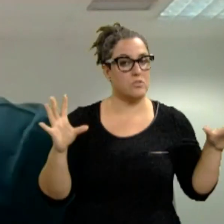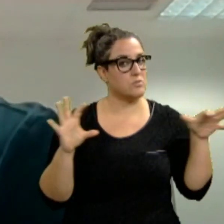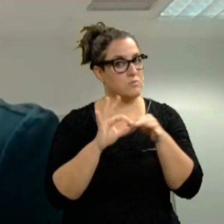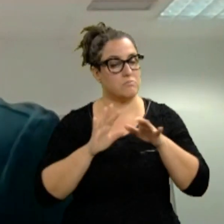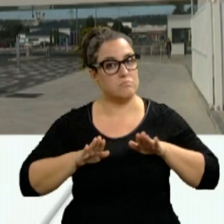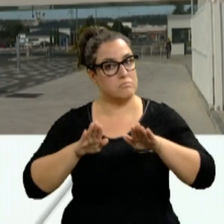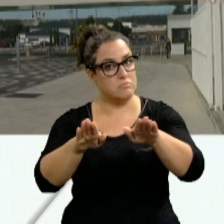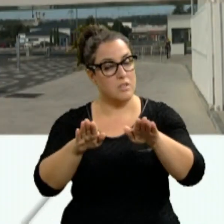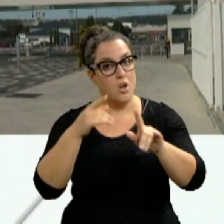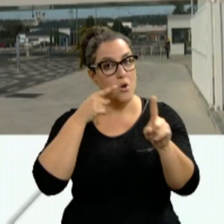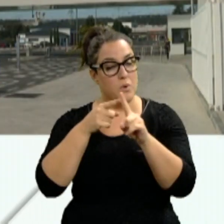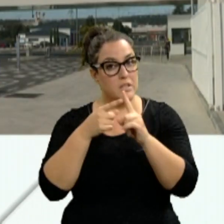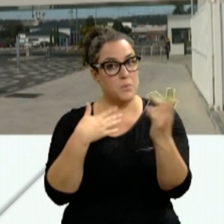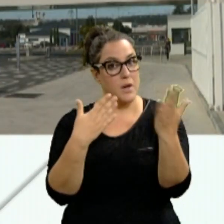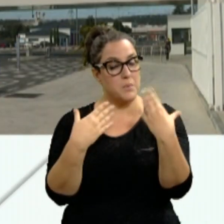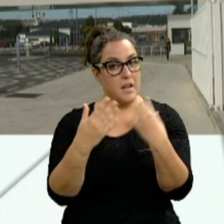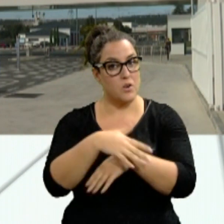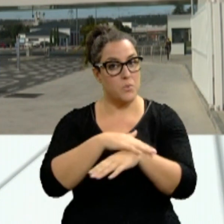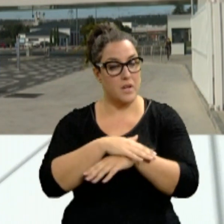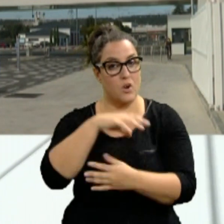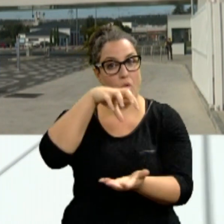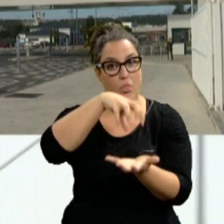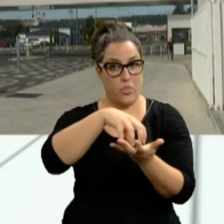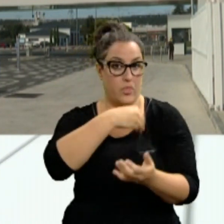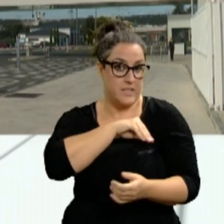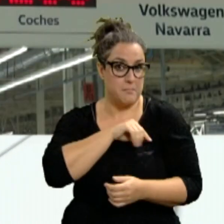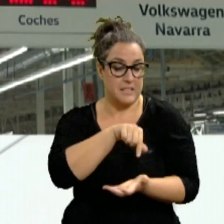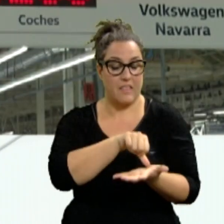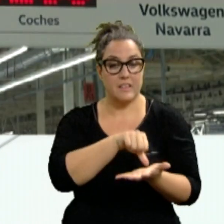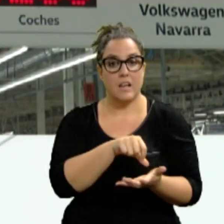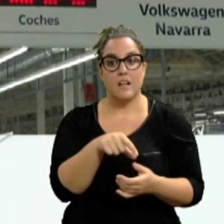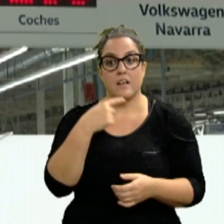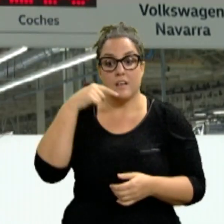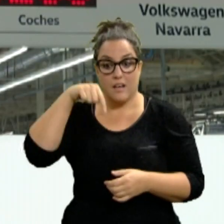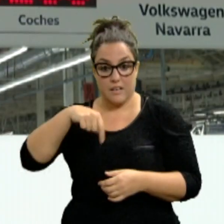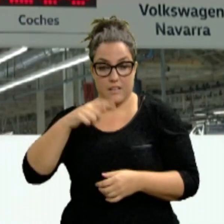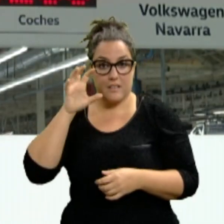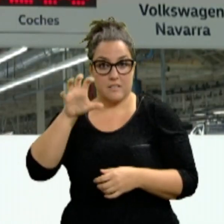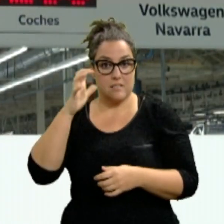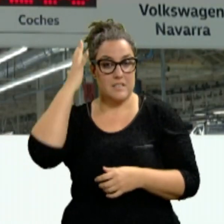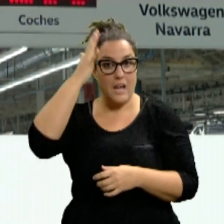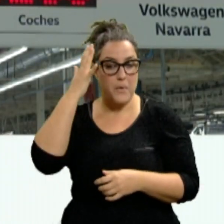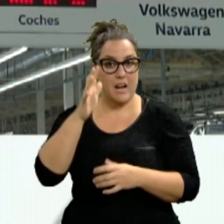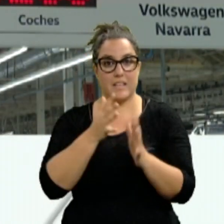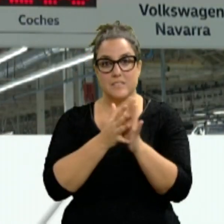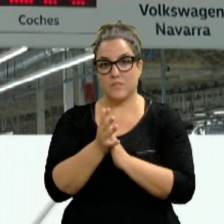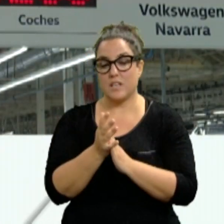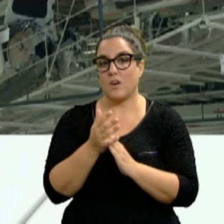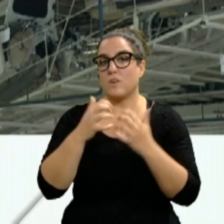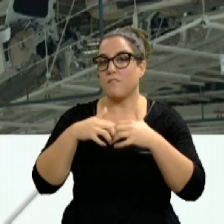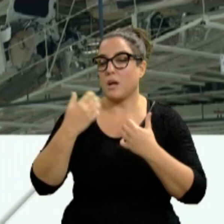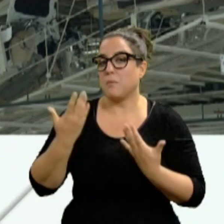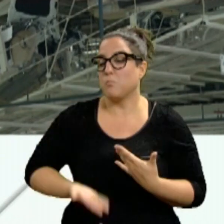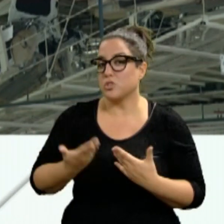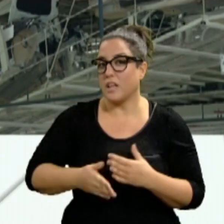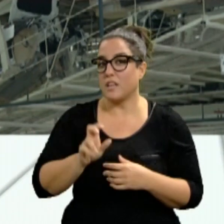para hablar con el gobierno central y para decir que aquí hay una comunidad que tiene una fábrica importante que supone el 12% del PIB de nuestra comunidad y que